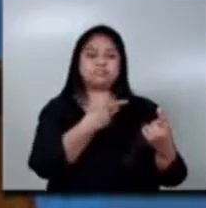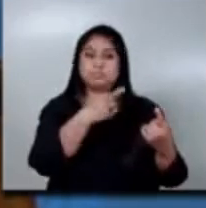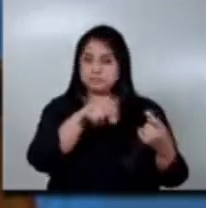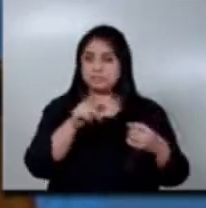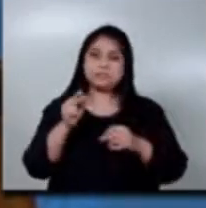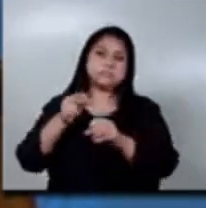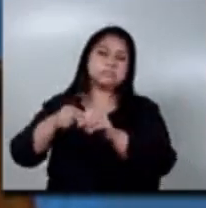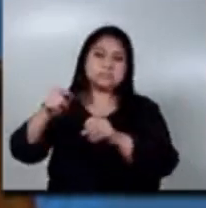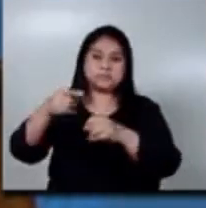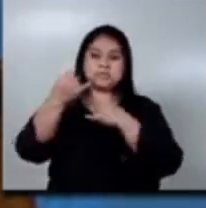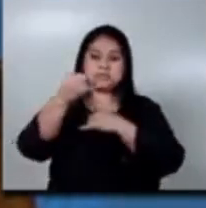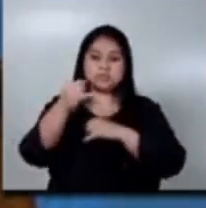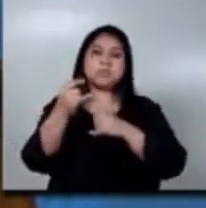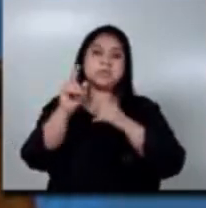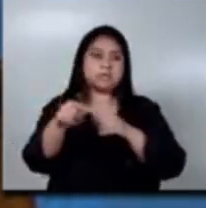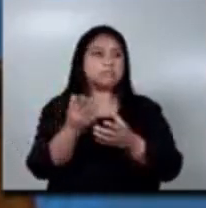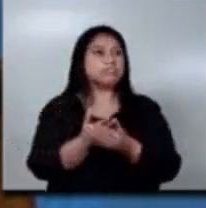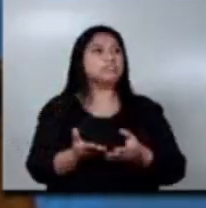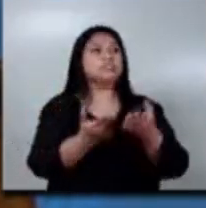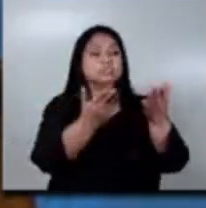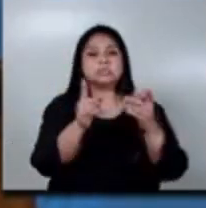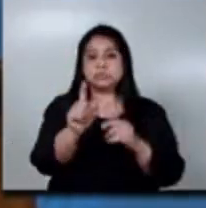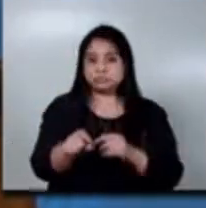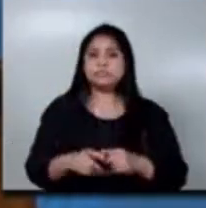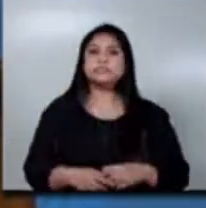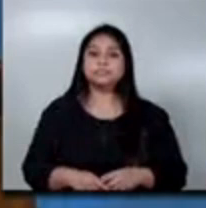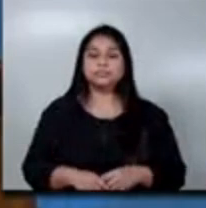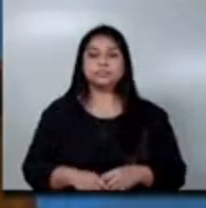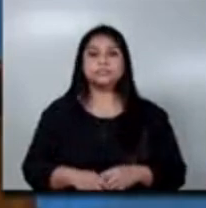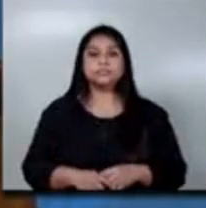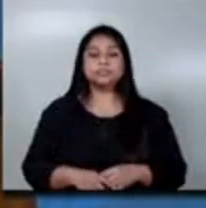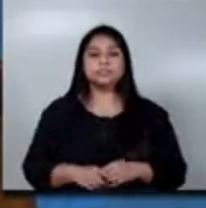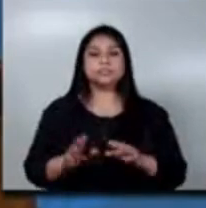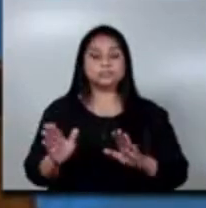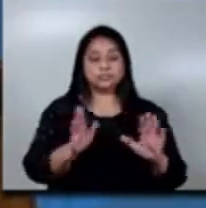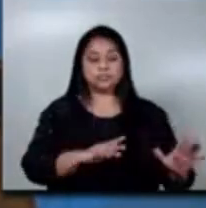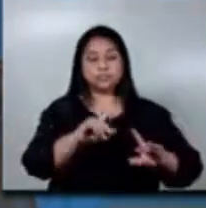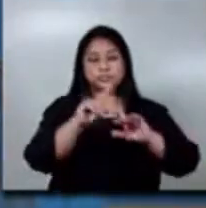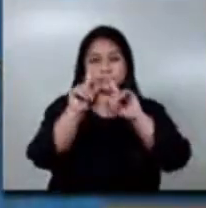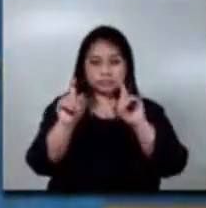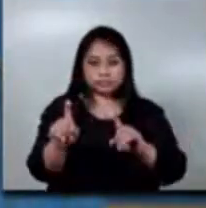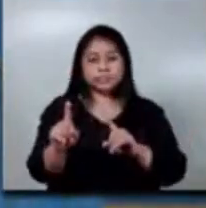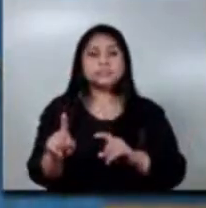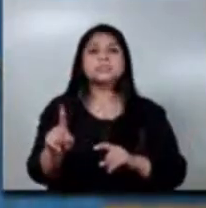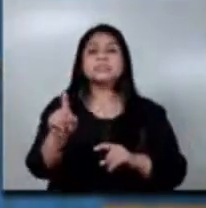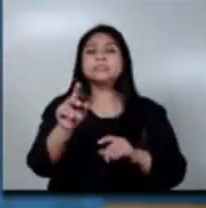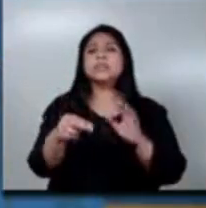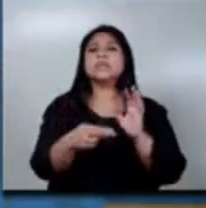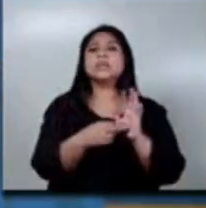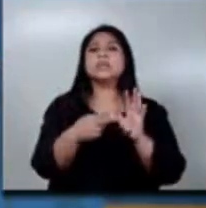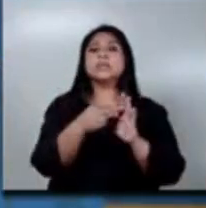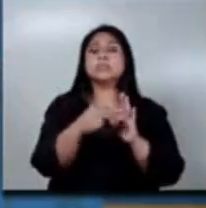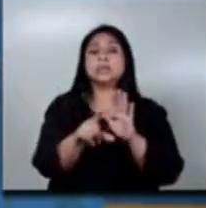en la regulación de la normativa laboral. Esta pregunta es en cuanto a las normativas de ley.